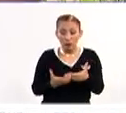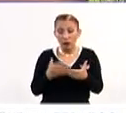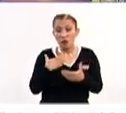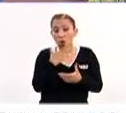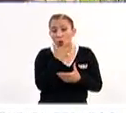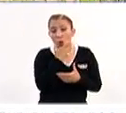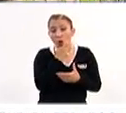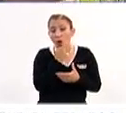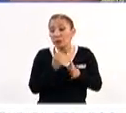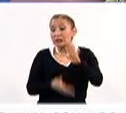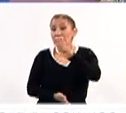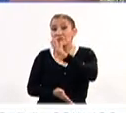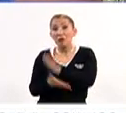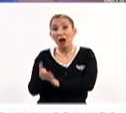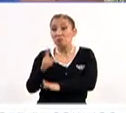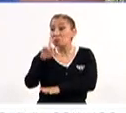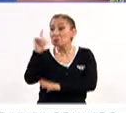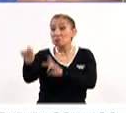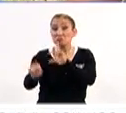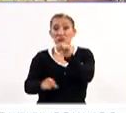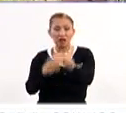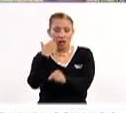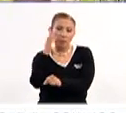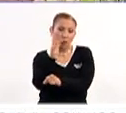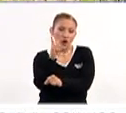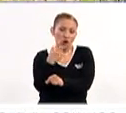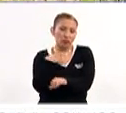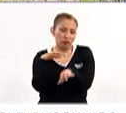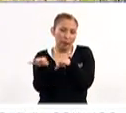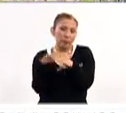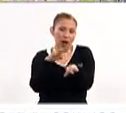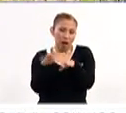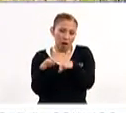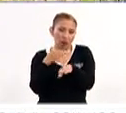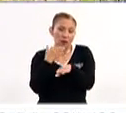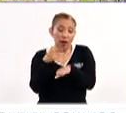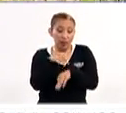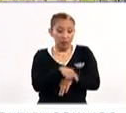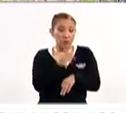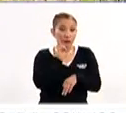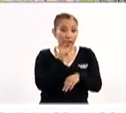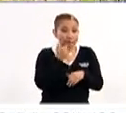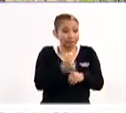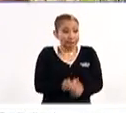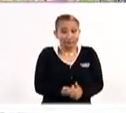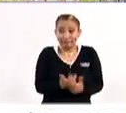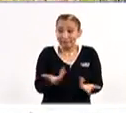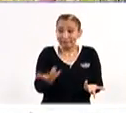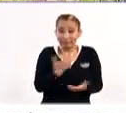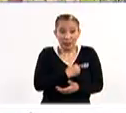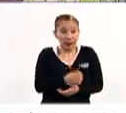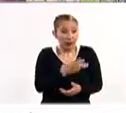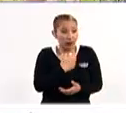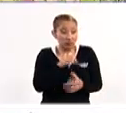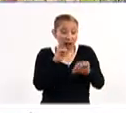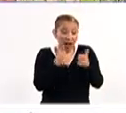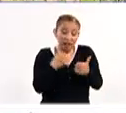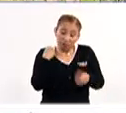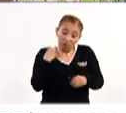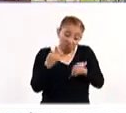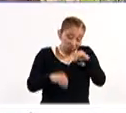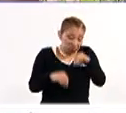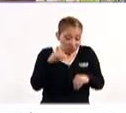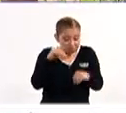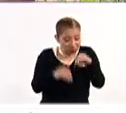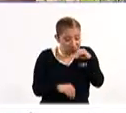que se emigran, que se van tratando de buscar nuevas oportunidades. Y entonces las mujeres y los hijos se quedaron haciendo arte y empezaron